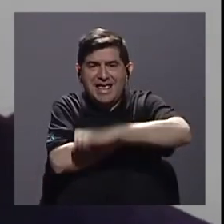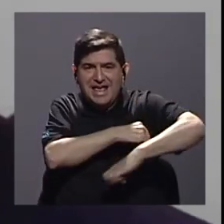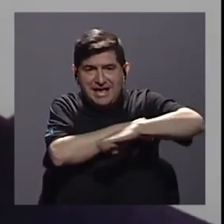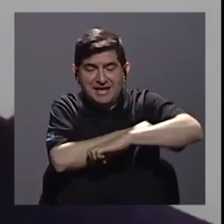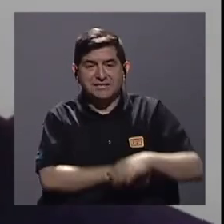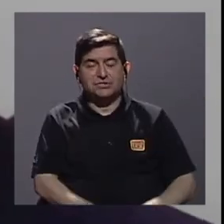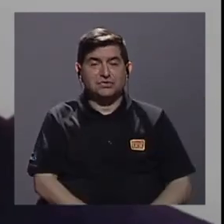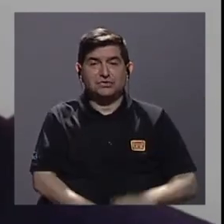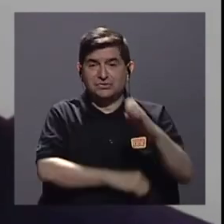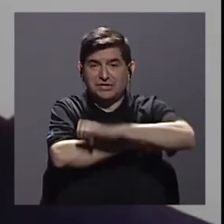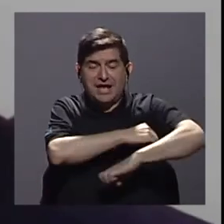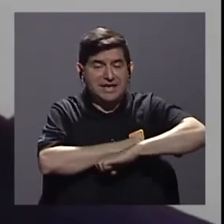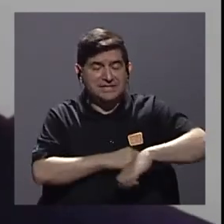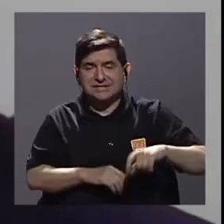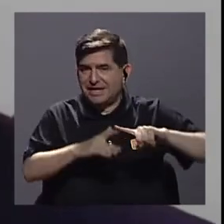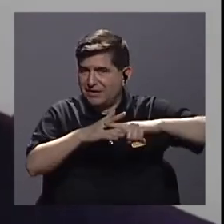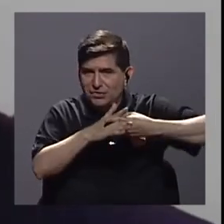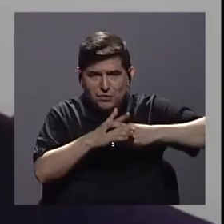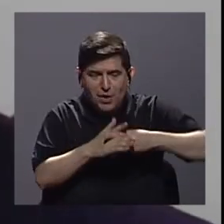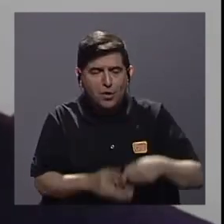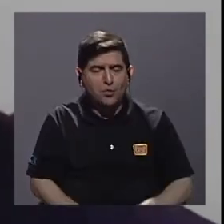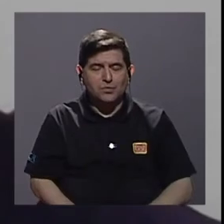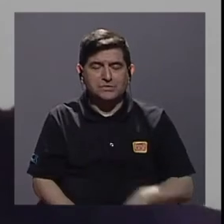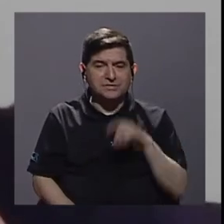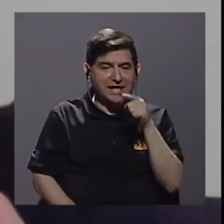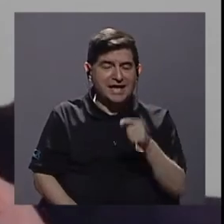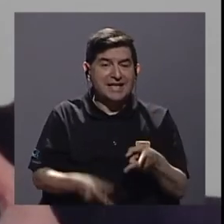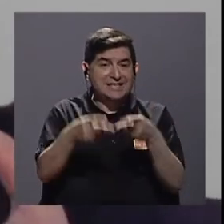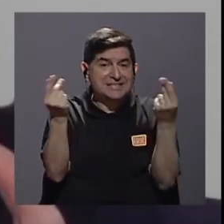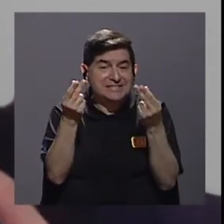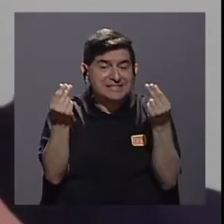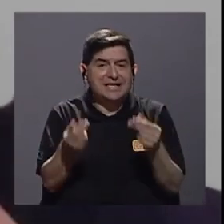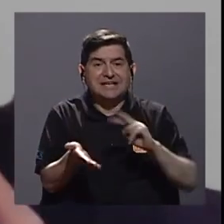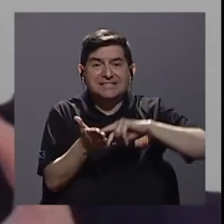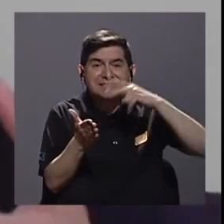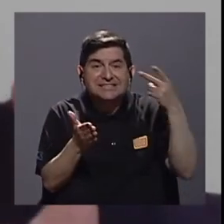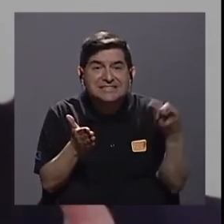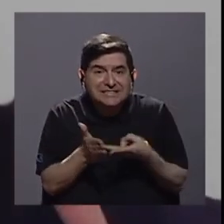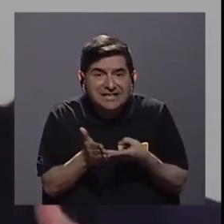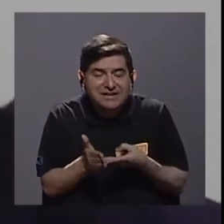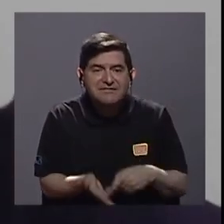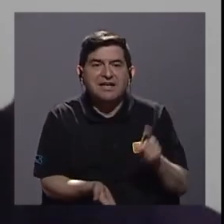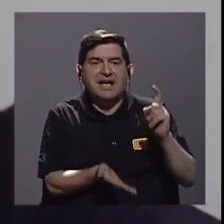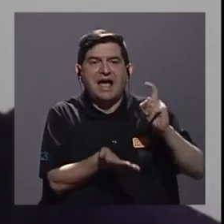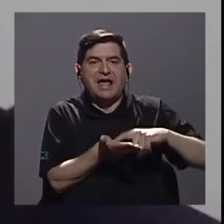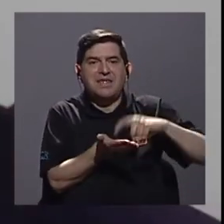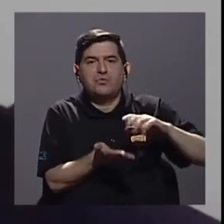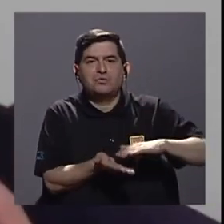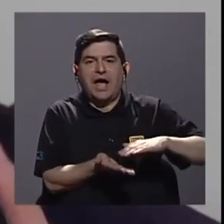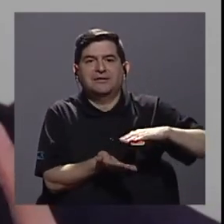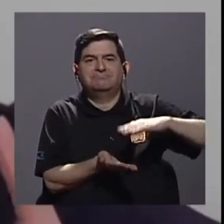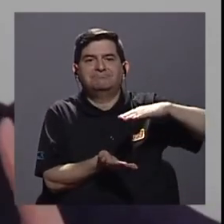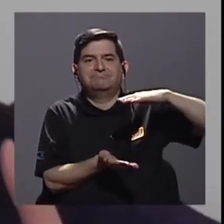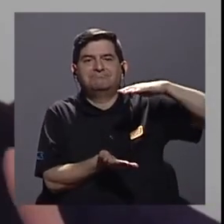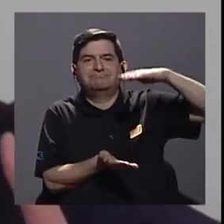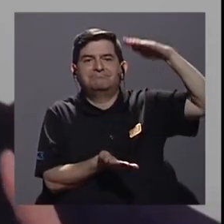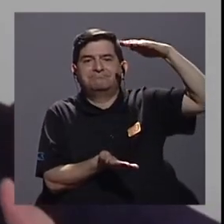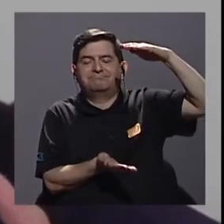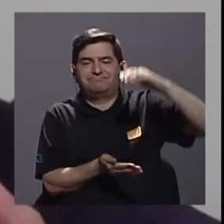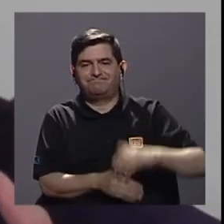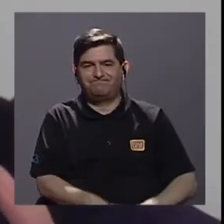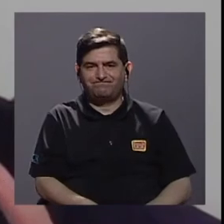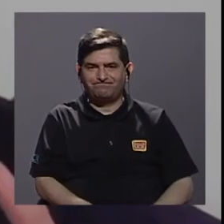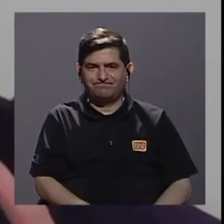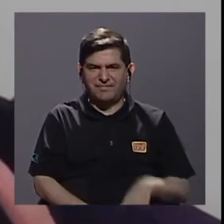si el Estado no ajusta por el lado del gasto, eso implica que más bien va a haber que endeudarse más, lo que hace